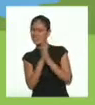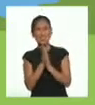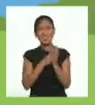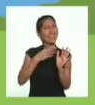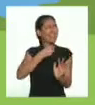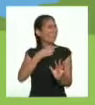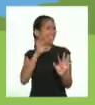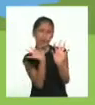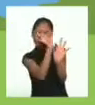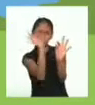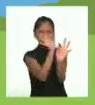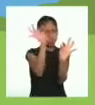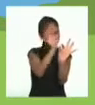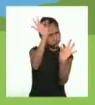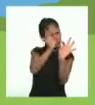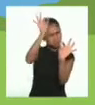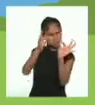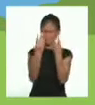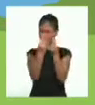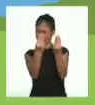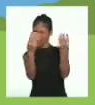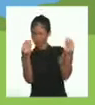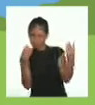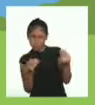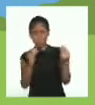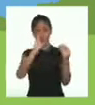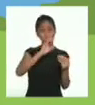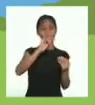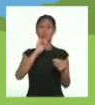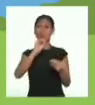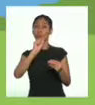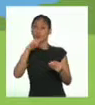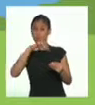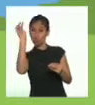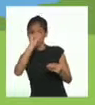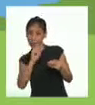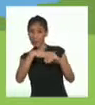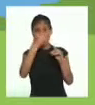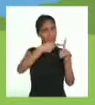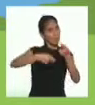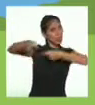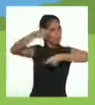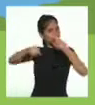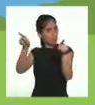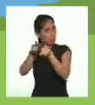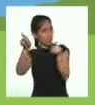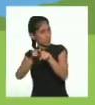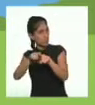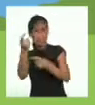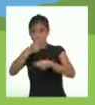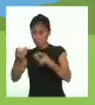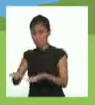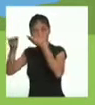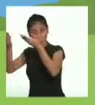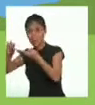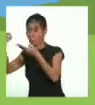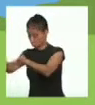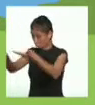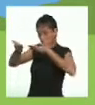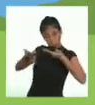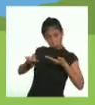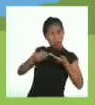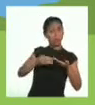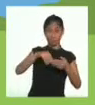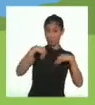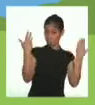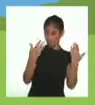aficionada a tejer. Tejía kushma, para venderlas o cambiarlas por otros artículos necesarios